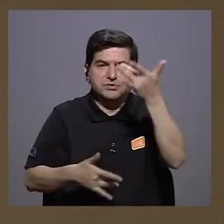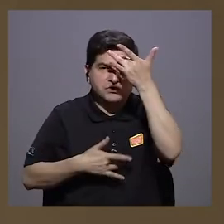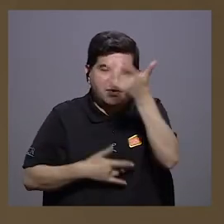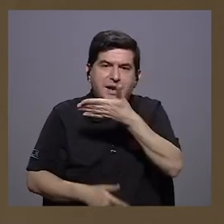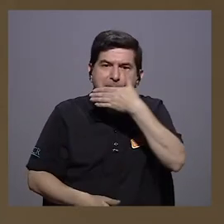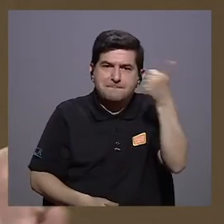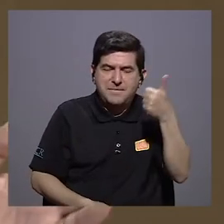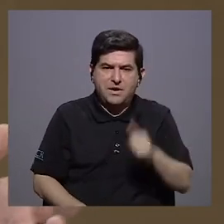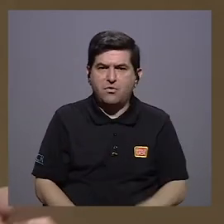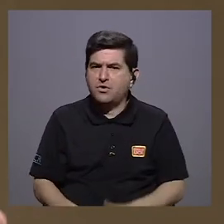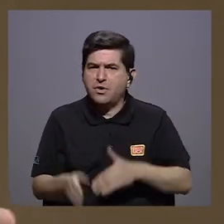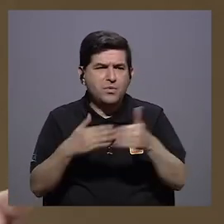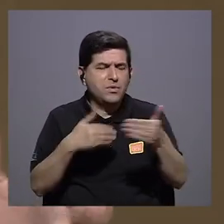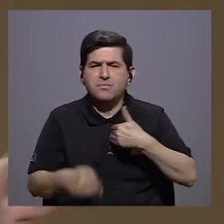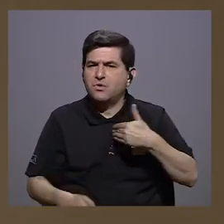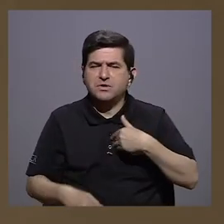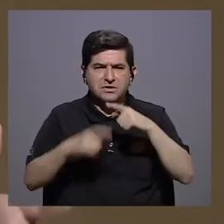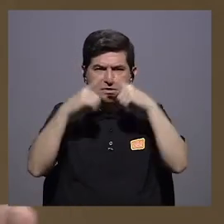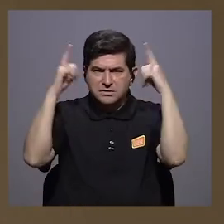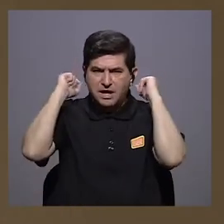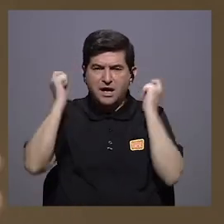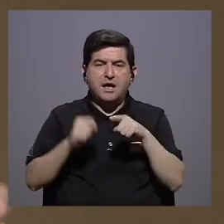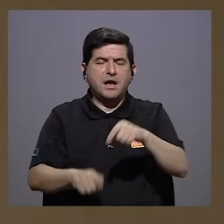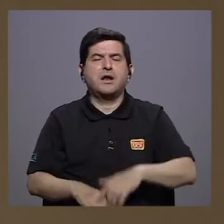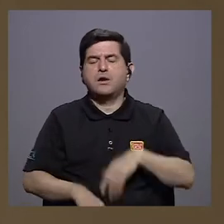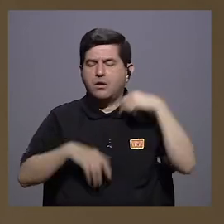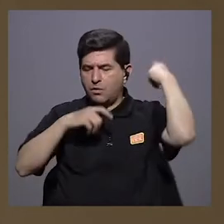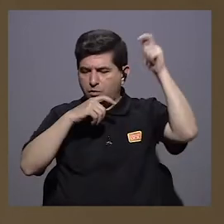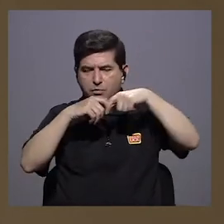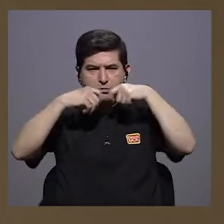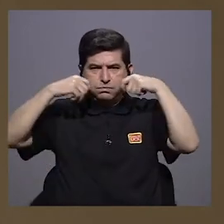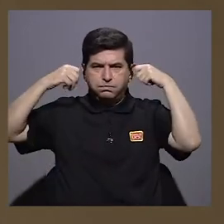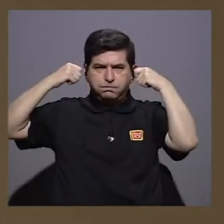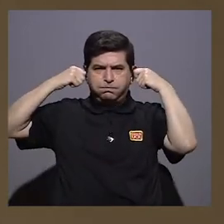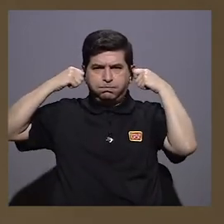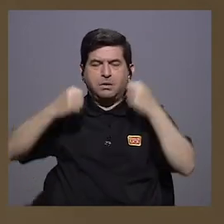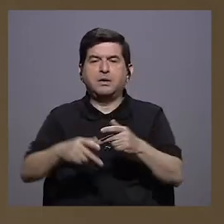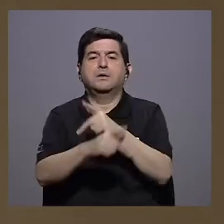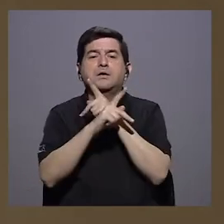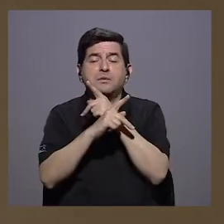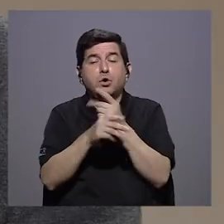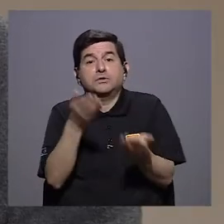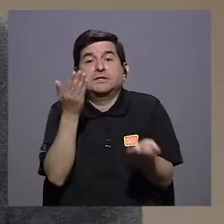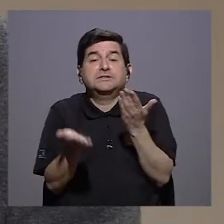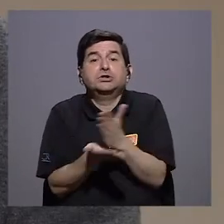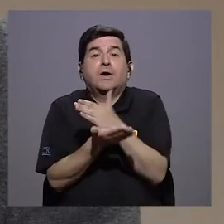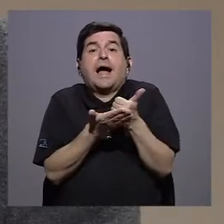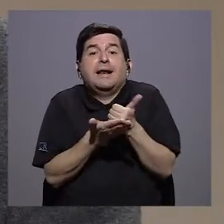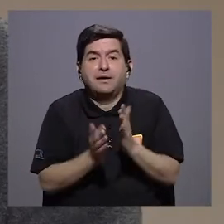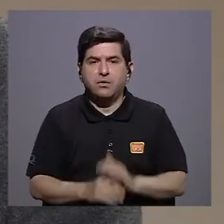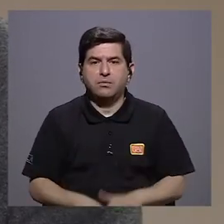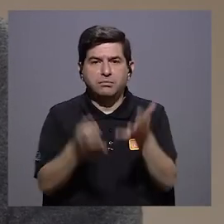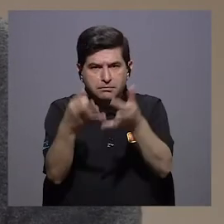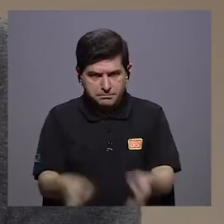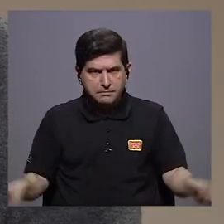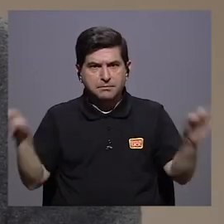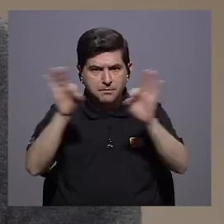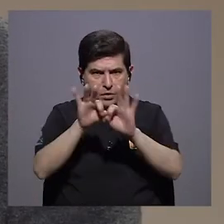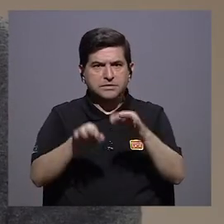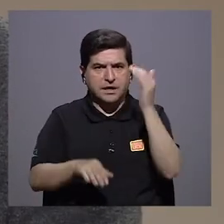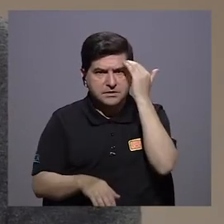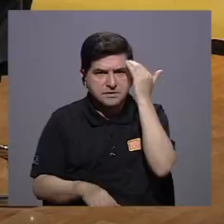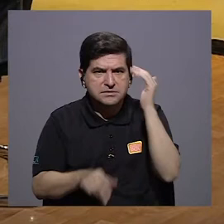enfermo, lo mejor era que aunque no tuviese mascarilla, se envolviera en su bufanda y se fuera con esa protección al menos. Entonces, creo que es muy importante que